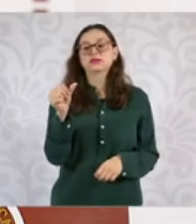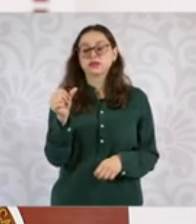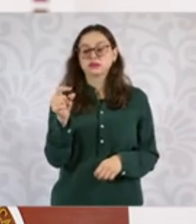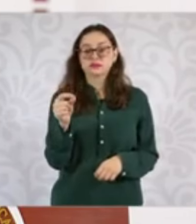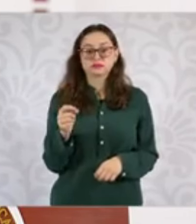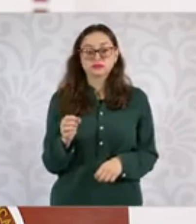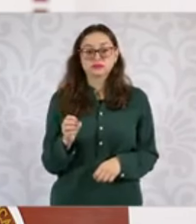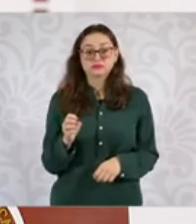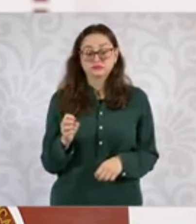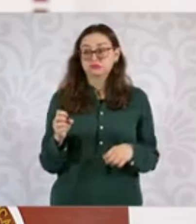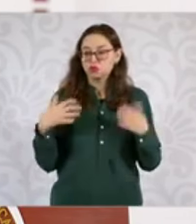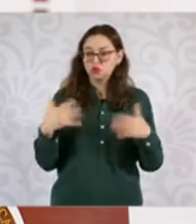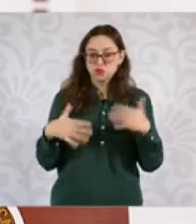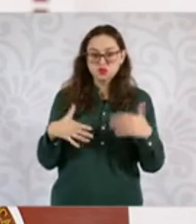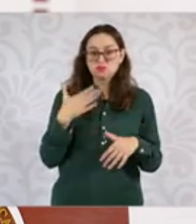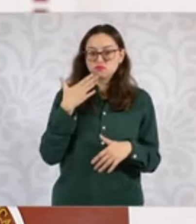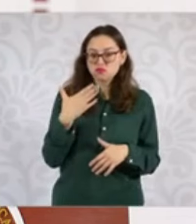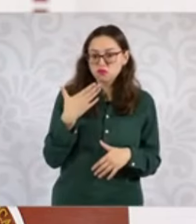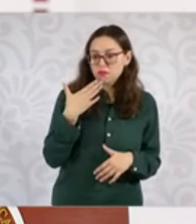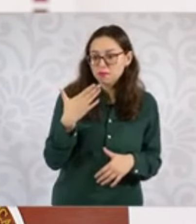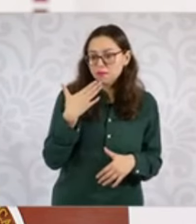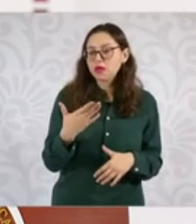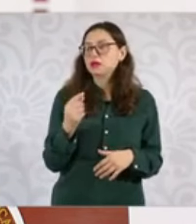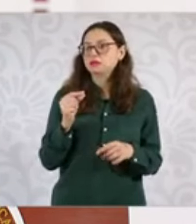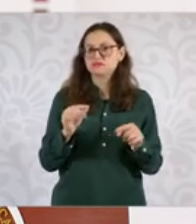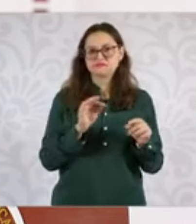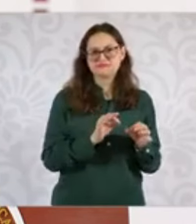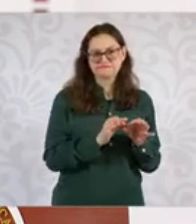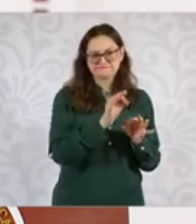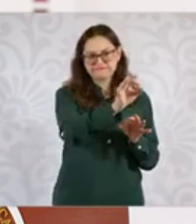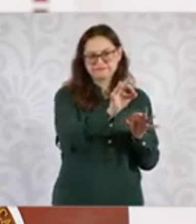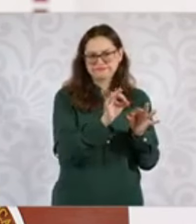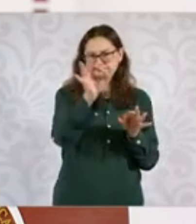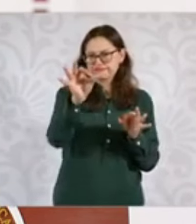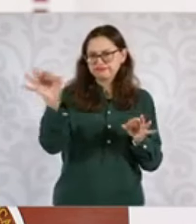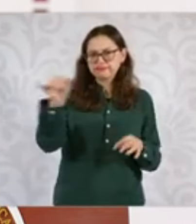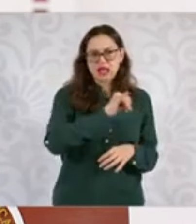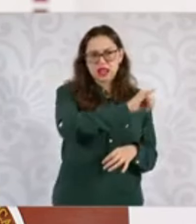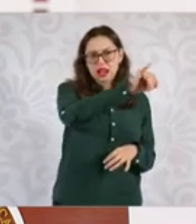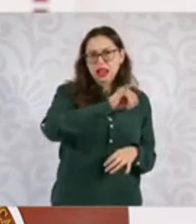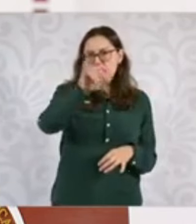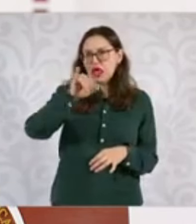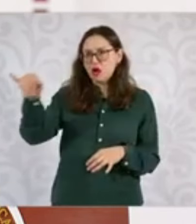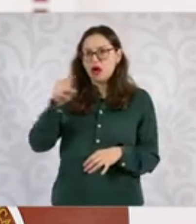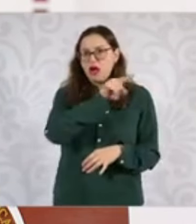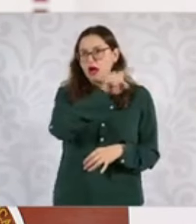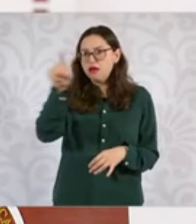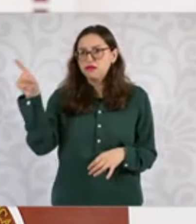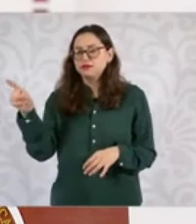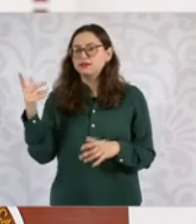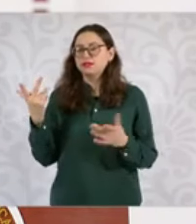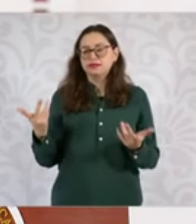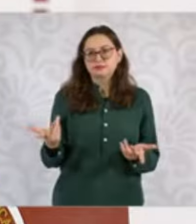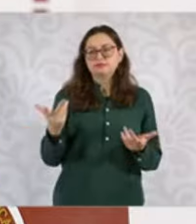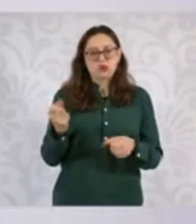tanto éxito ha tenido en llegar a lugares donde los jóvenes no tienen oportunidades de estudiar educación superior.